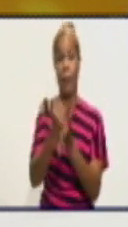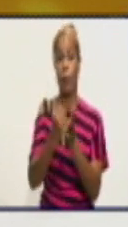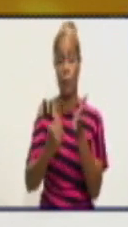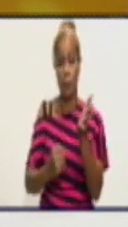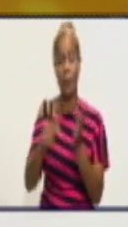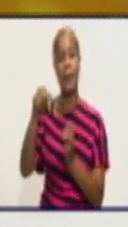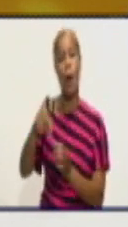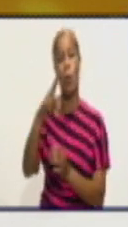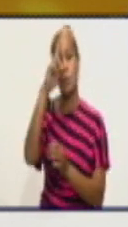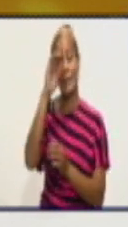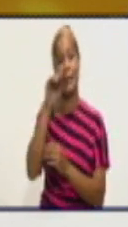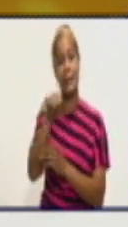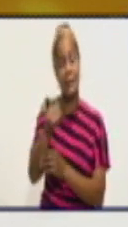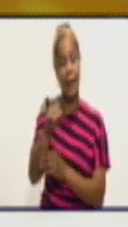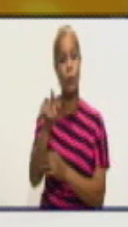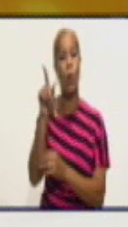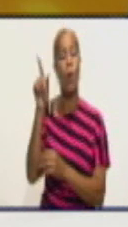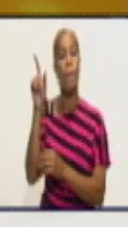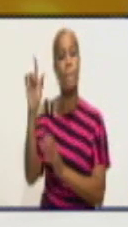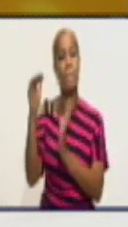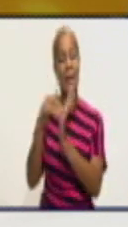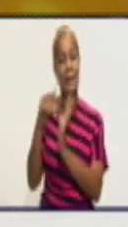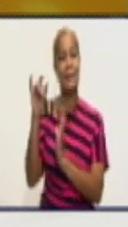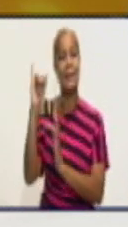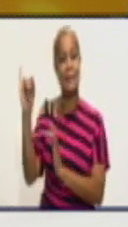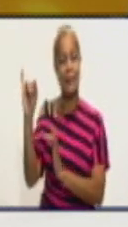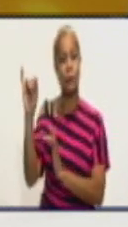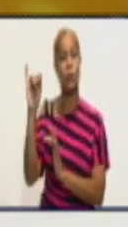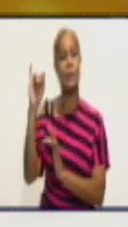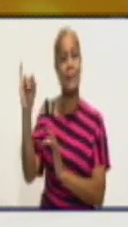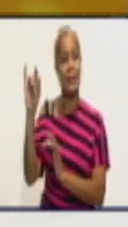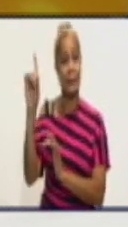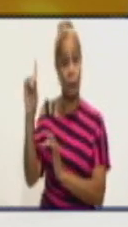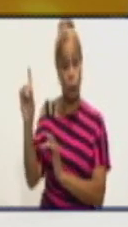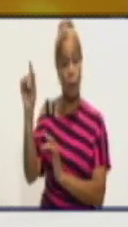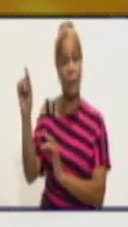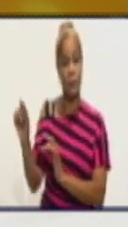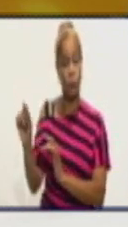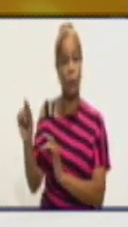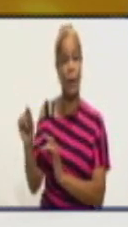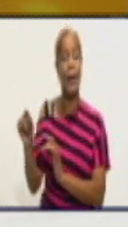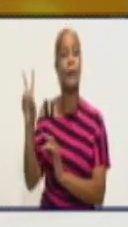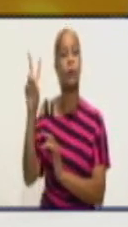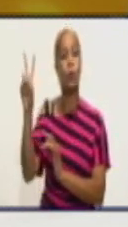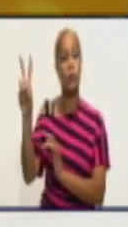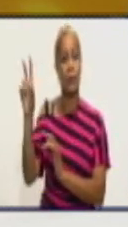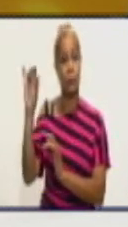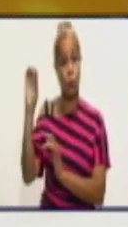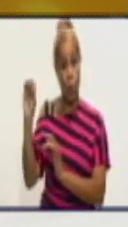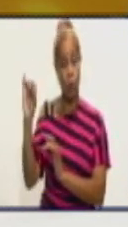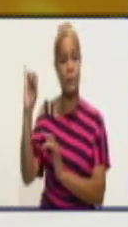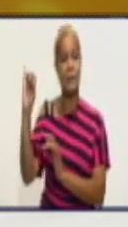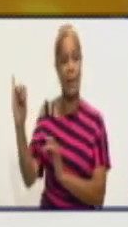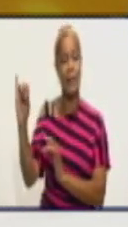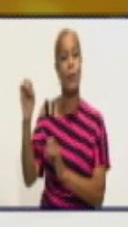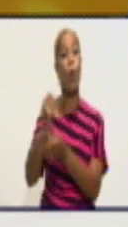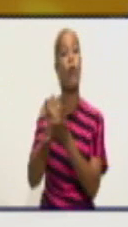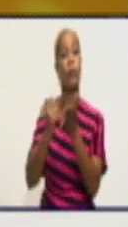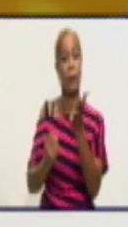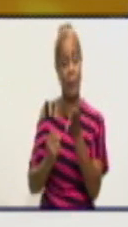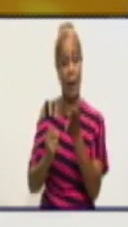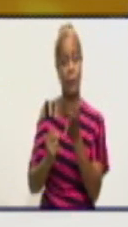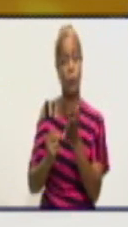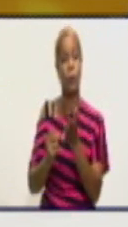permanecen ingresados 1,371 pacientes, 206 confirmados dentro de la provincia y 31 fuera de la